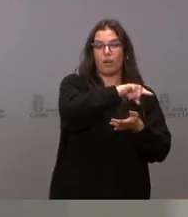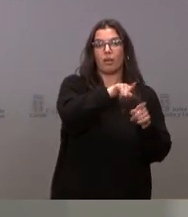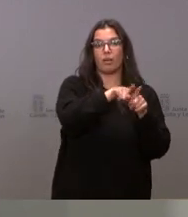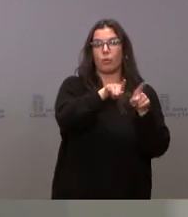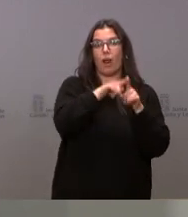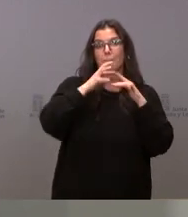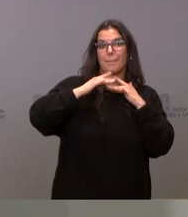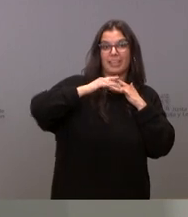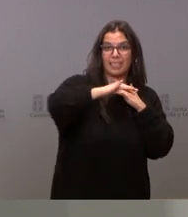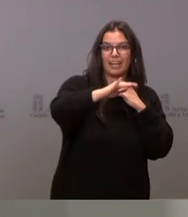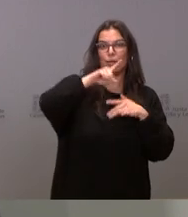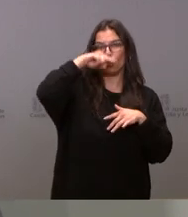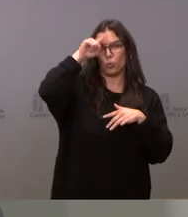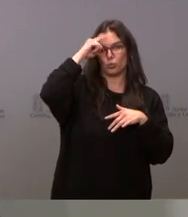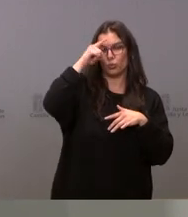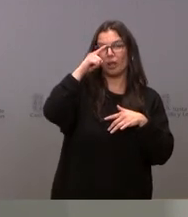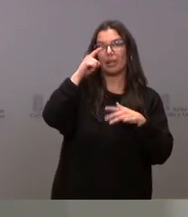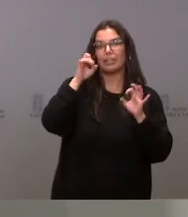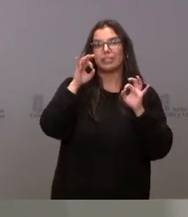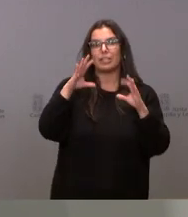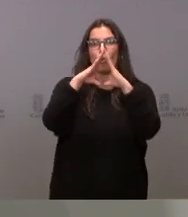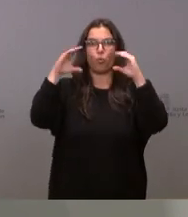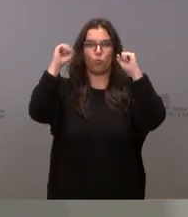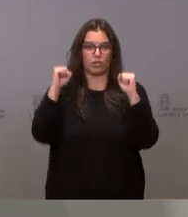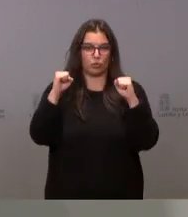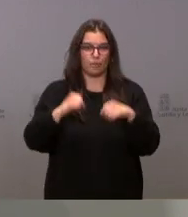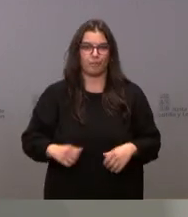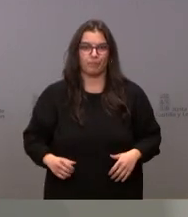paisaje cultural de la UNESCO.